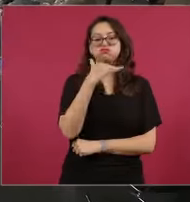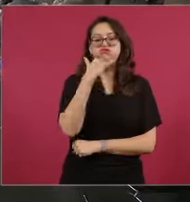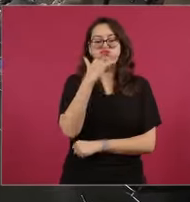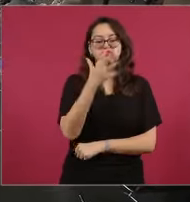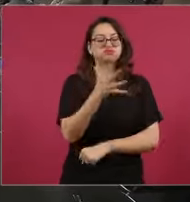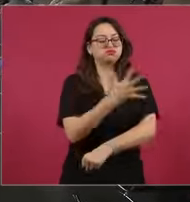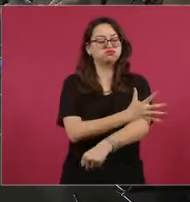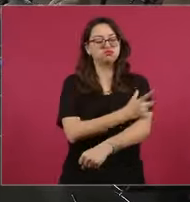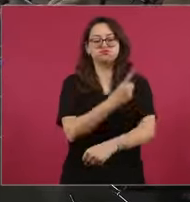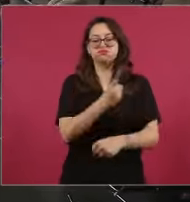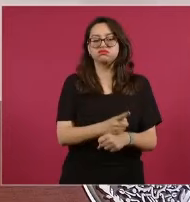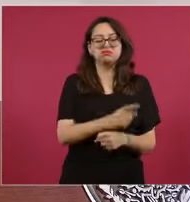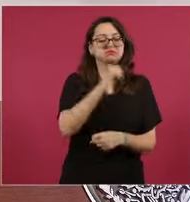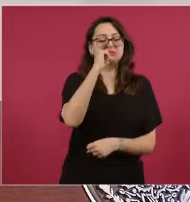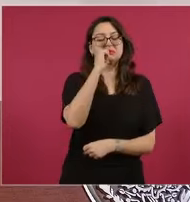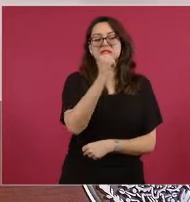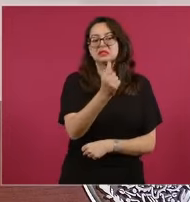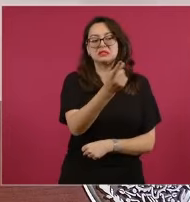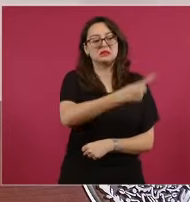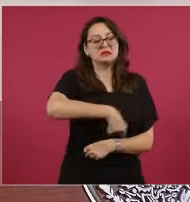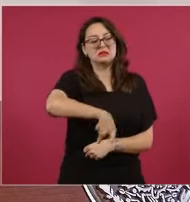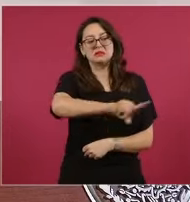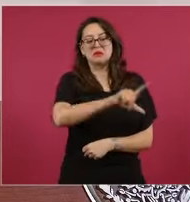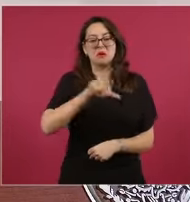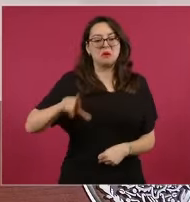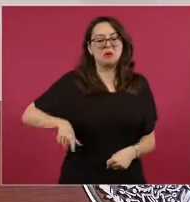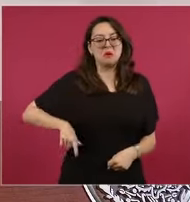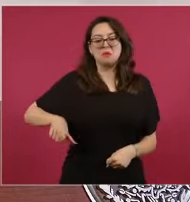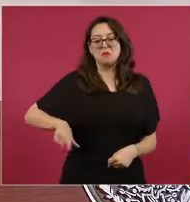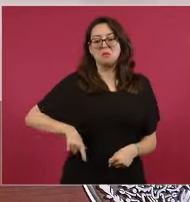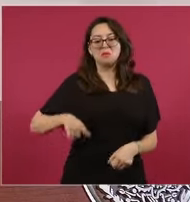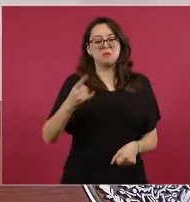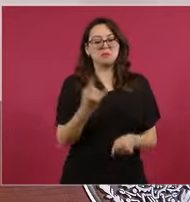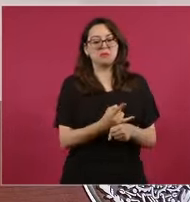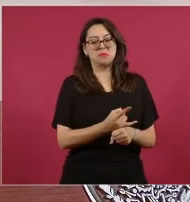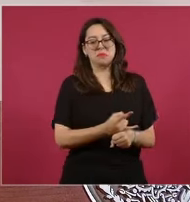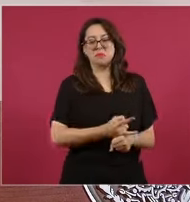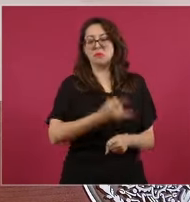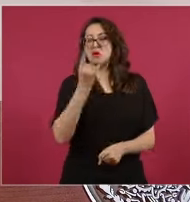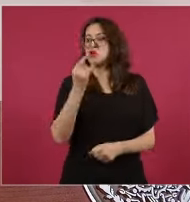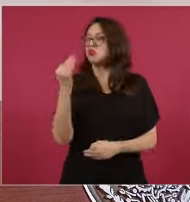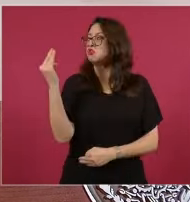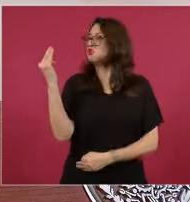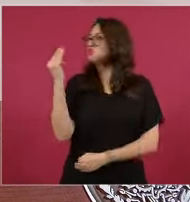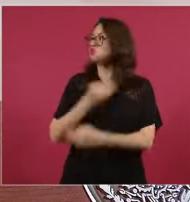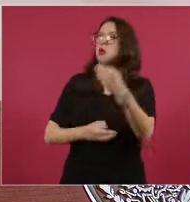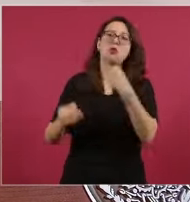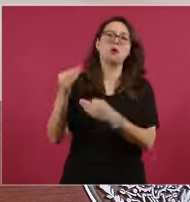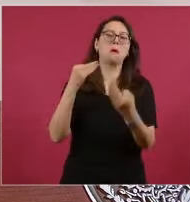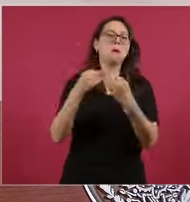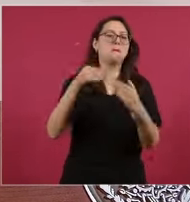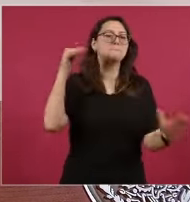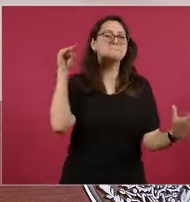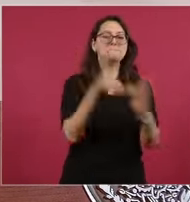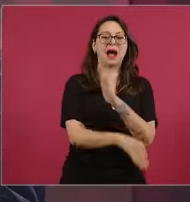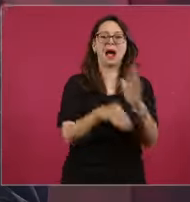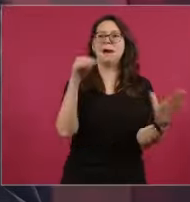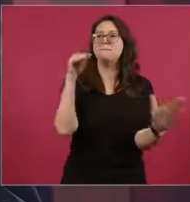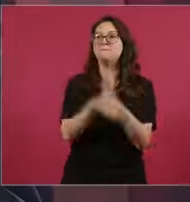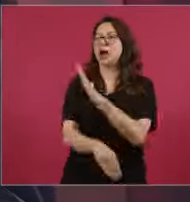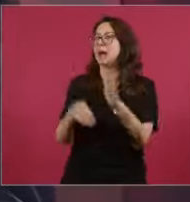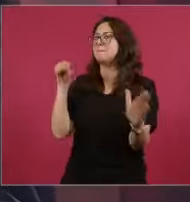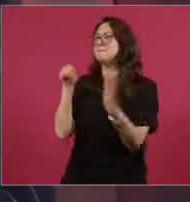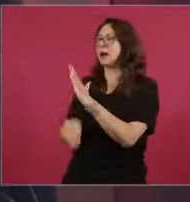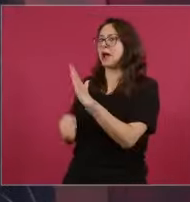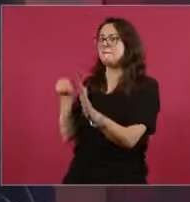de los gobernantes. Y agregaba, eso ha dado al traste con todo. Esa es la causa,